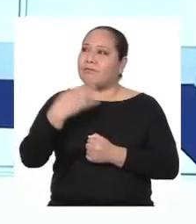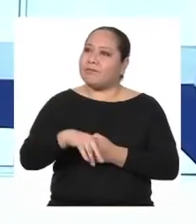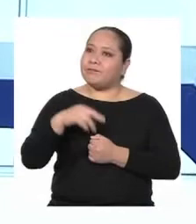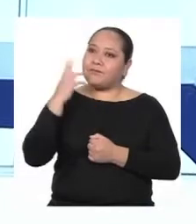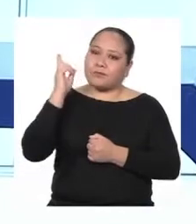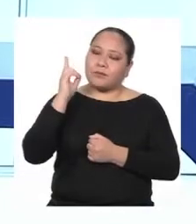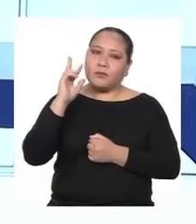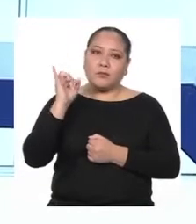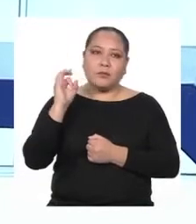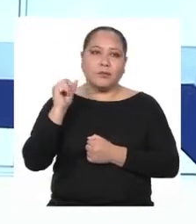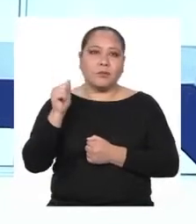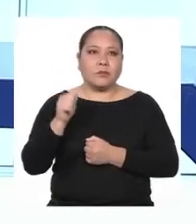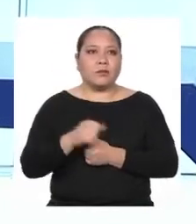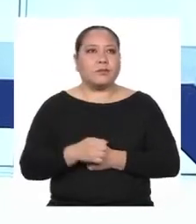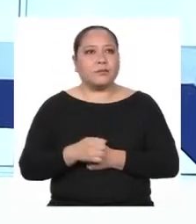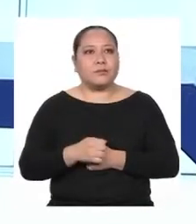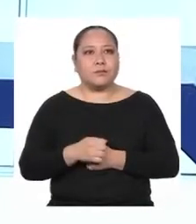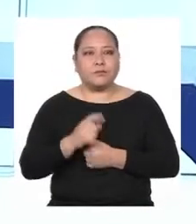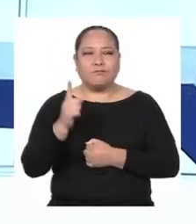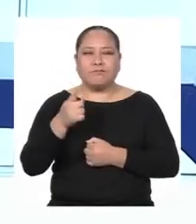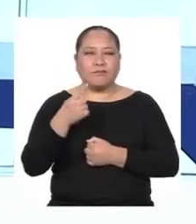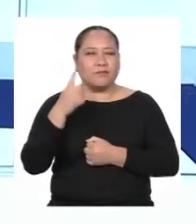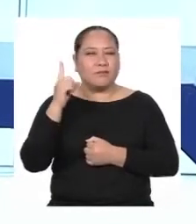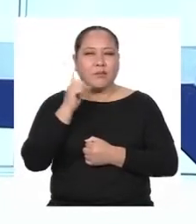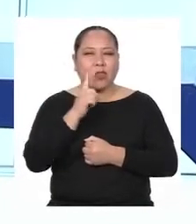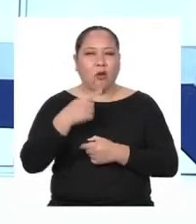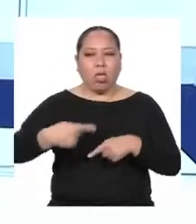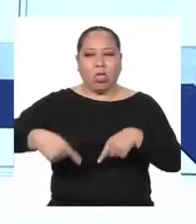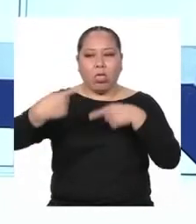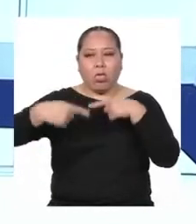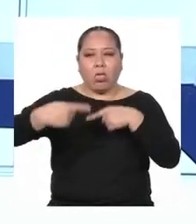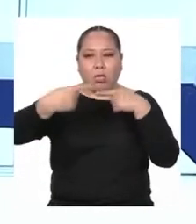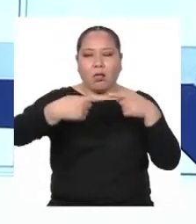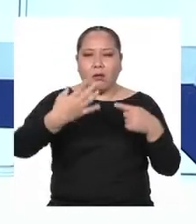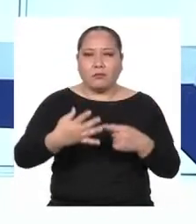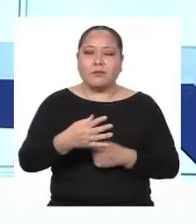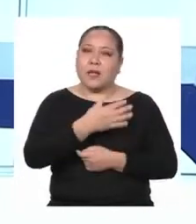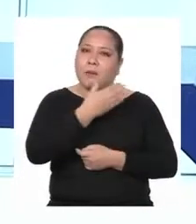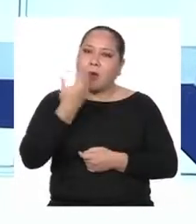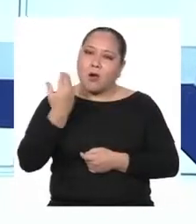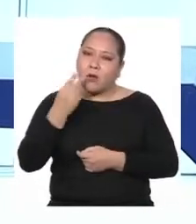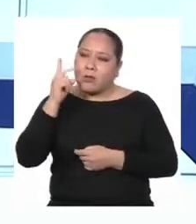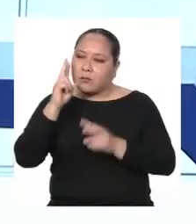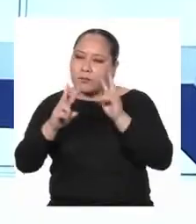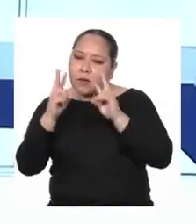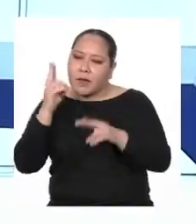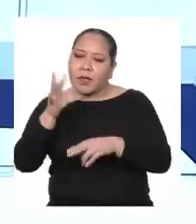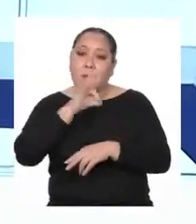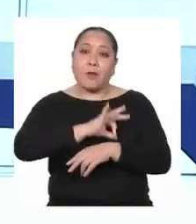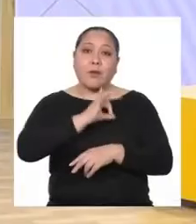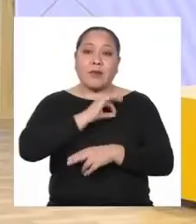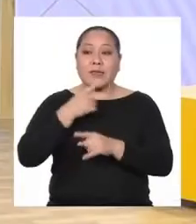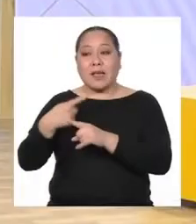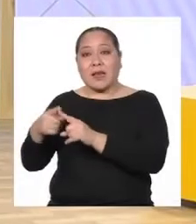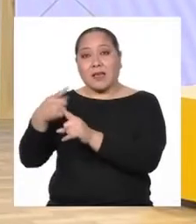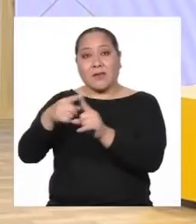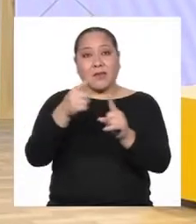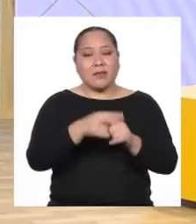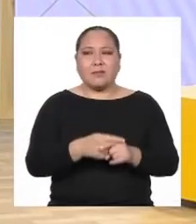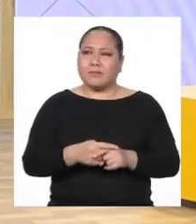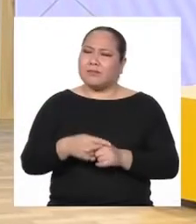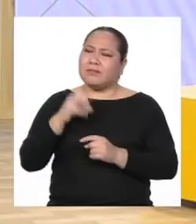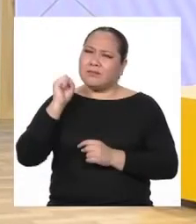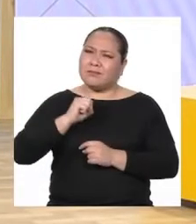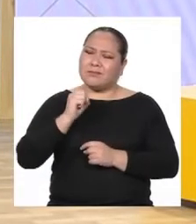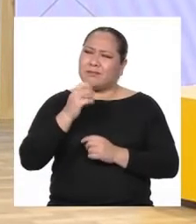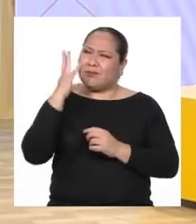En vez de conflictuarnos entre peruanas y peruanos Deberíamos sacar ventaja de nuestra diversidad Qué bacán lo que